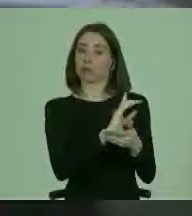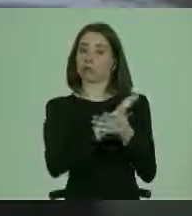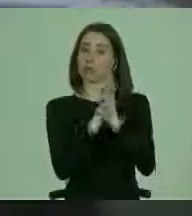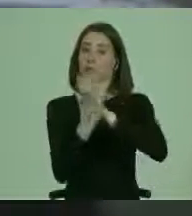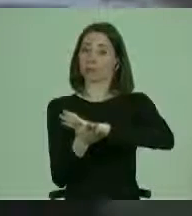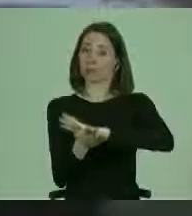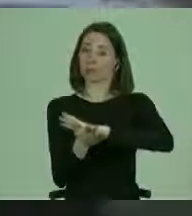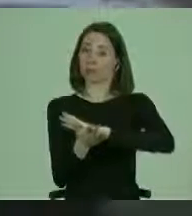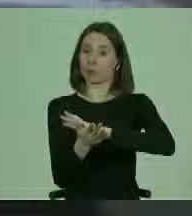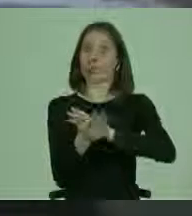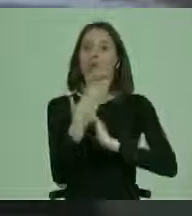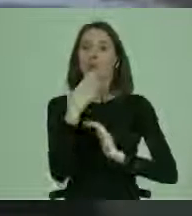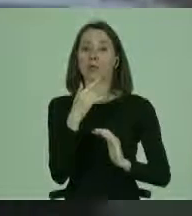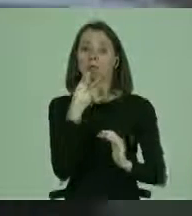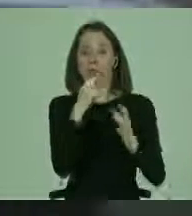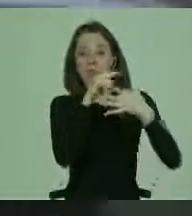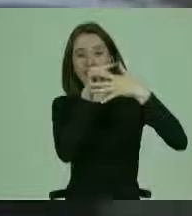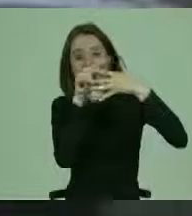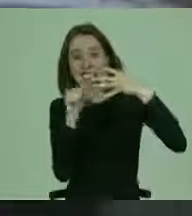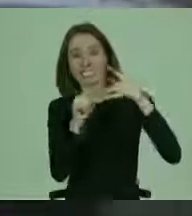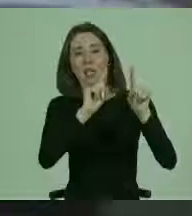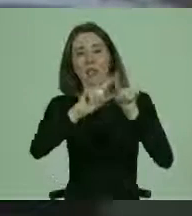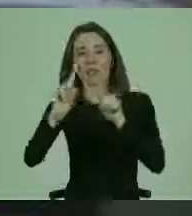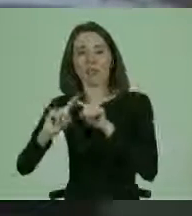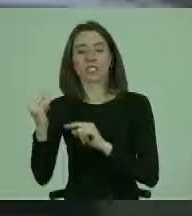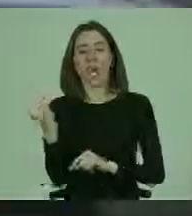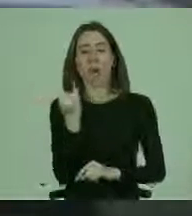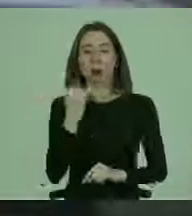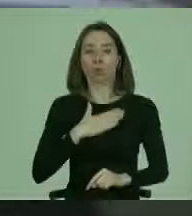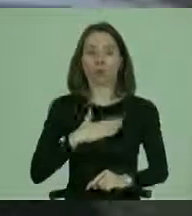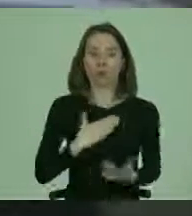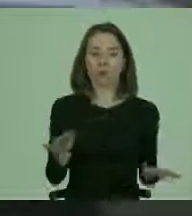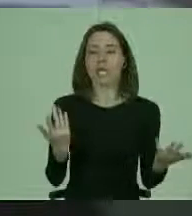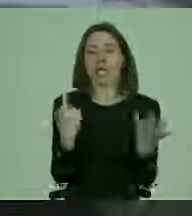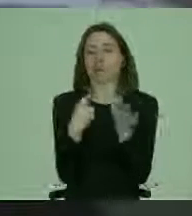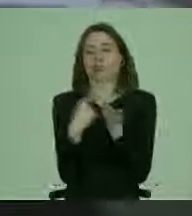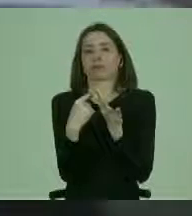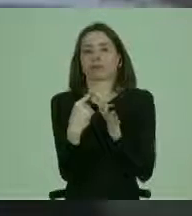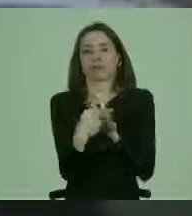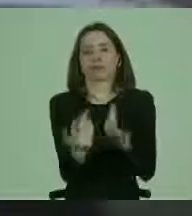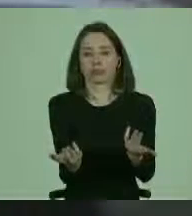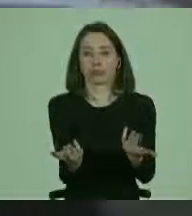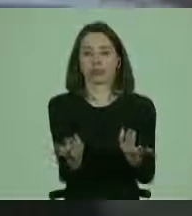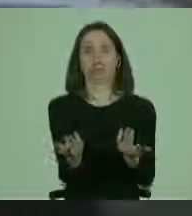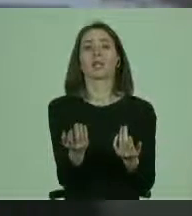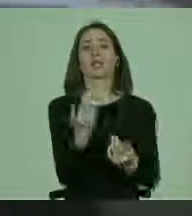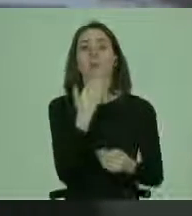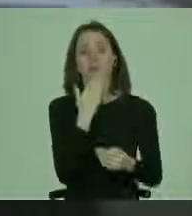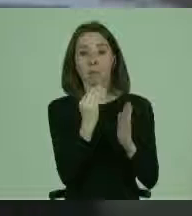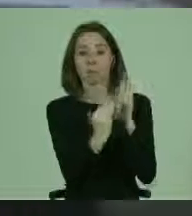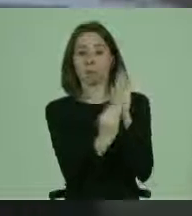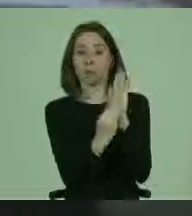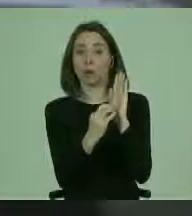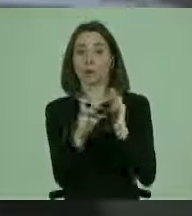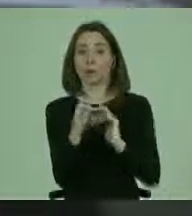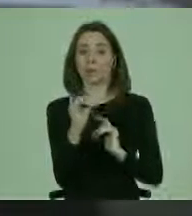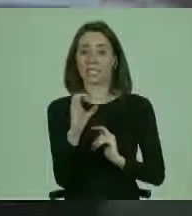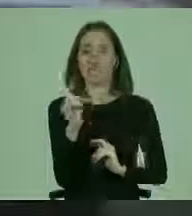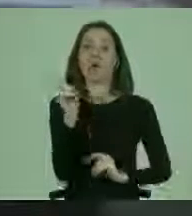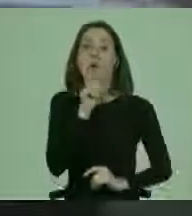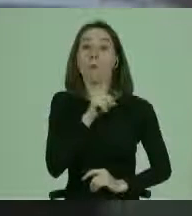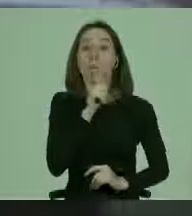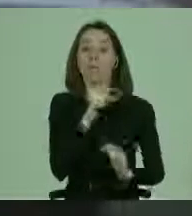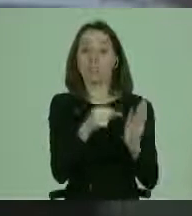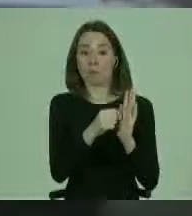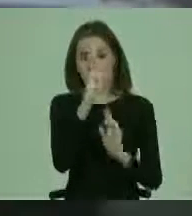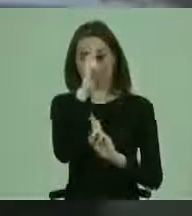cuando hablamos de todo esto, de diversidad, de autonomía, etc. Y el principio último que nos